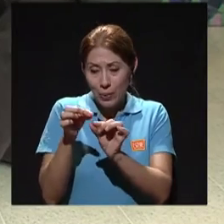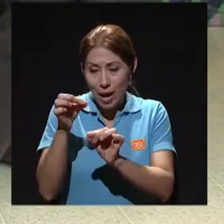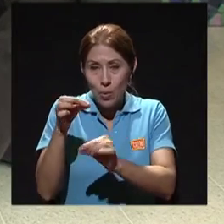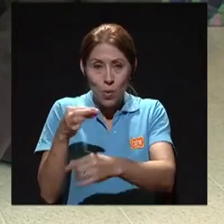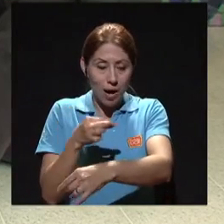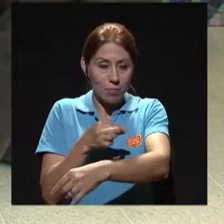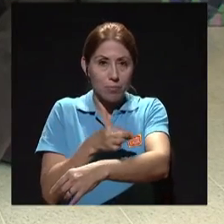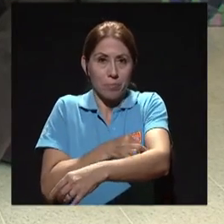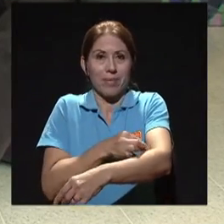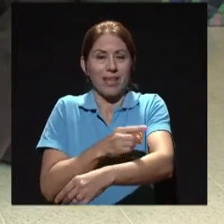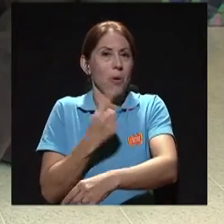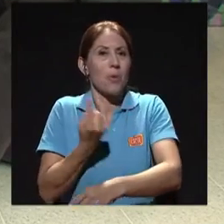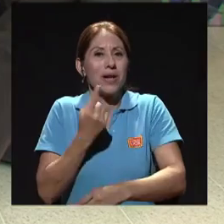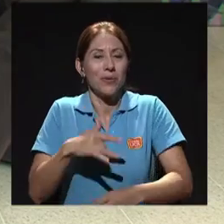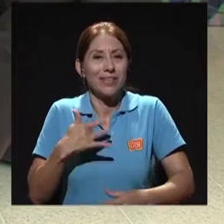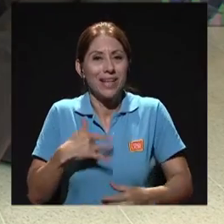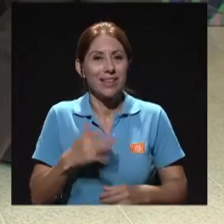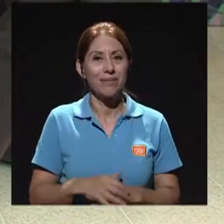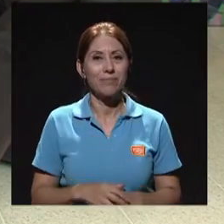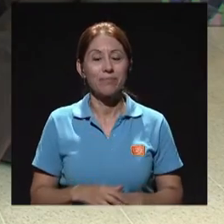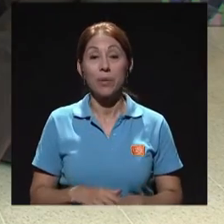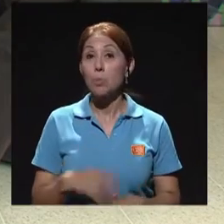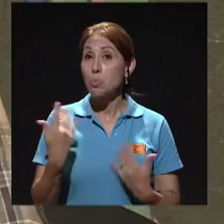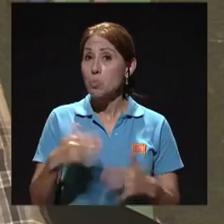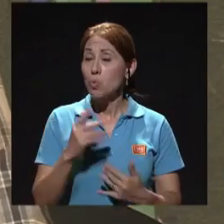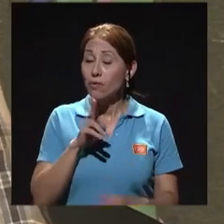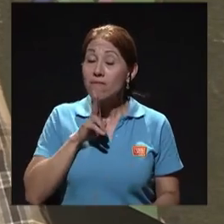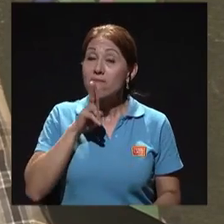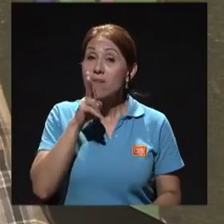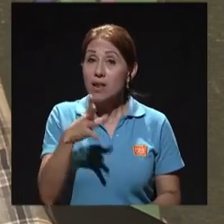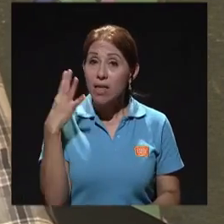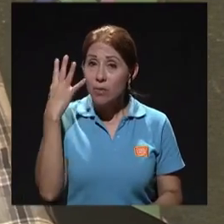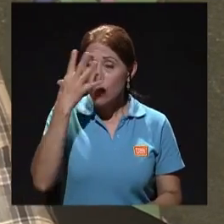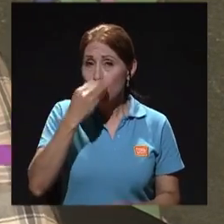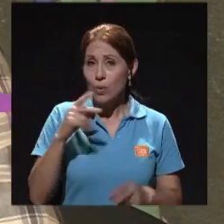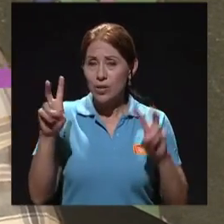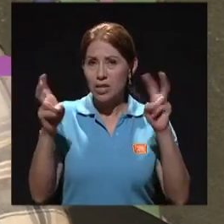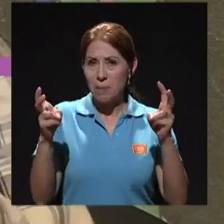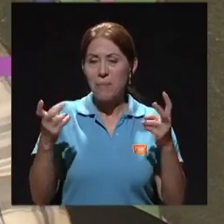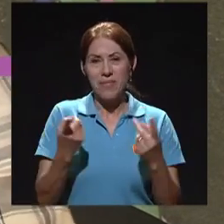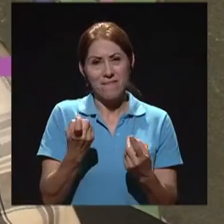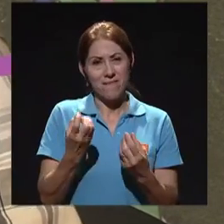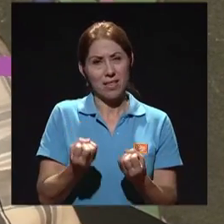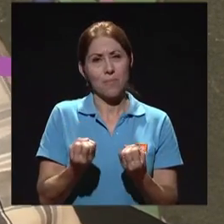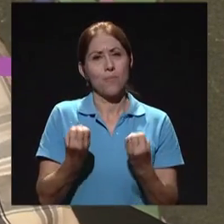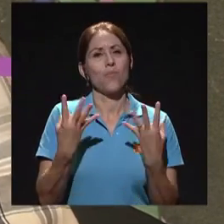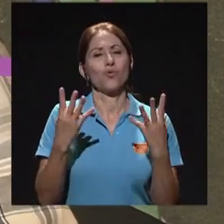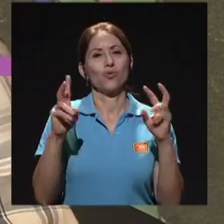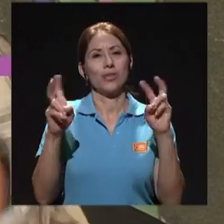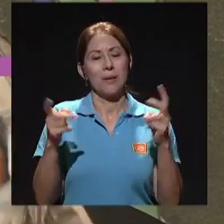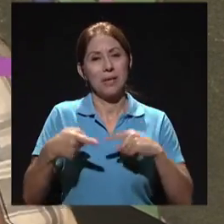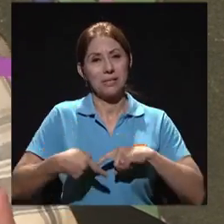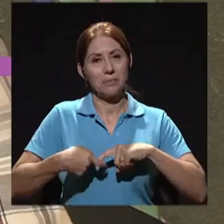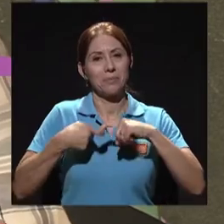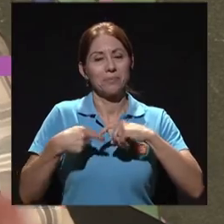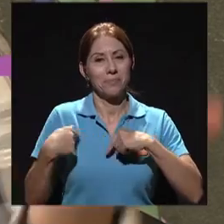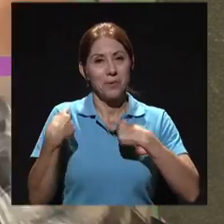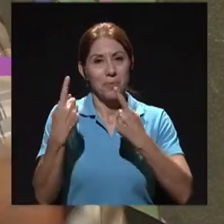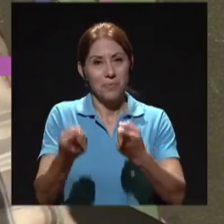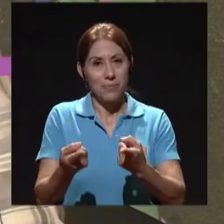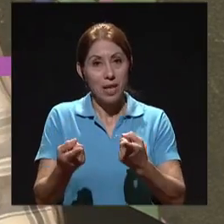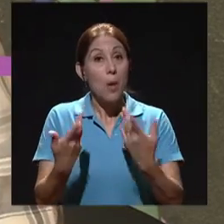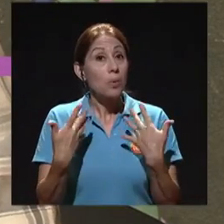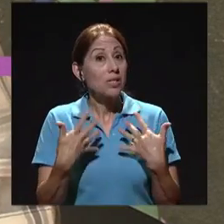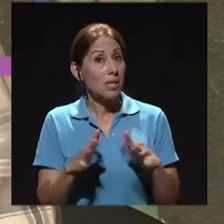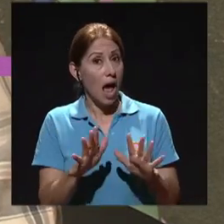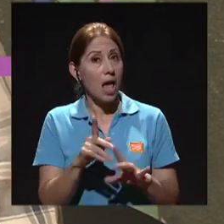tema muy apasionante, se nos quedaron muchos temas pendientes también, pero yo quiero que usted sepa que vamos a tenerle ya la invitación de una vez para